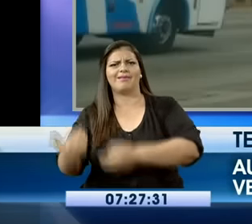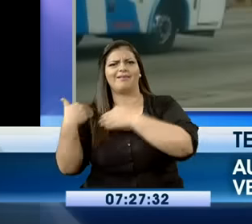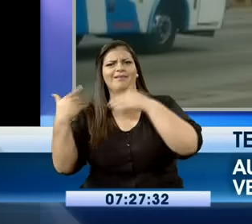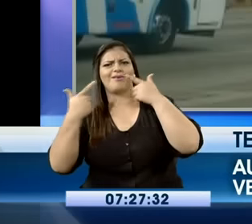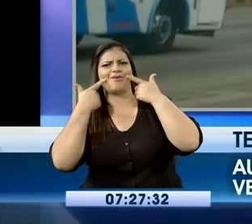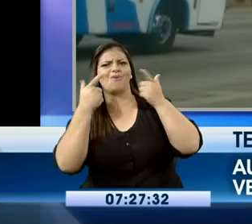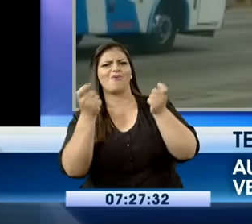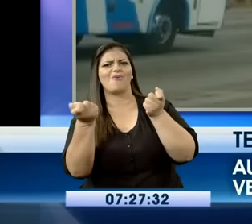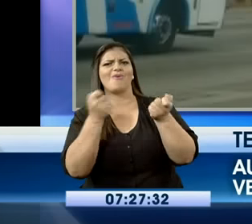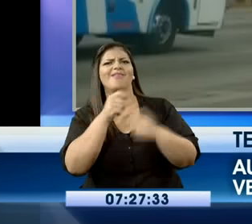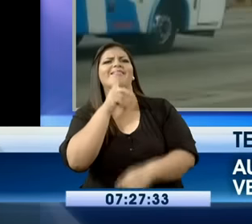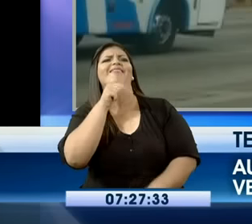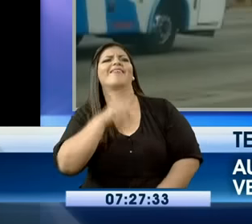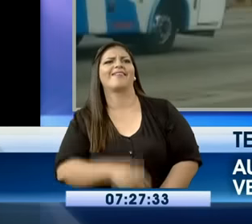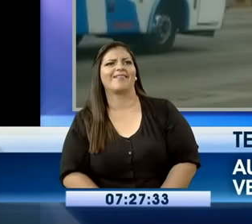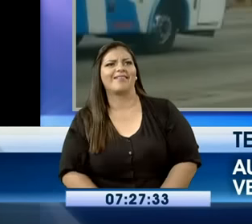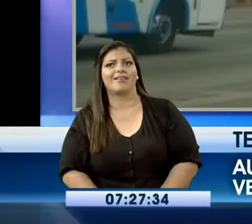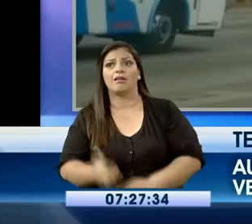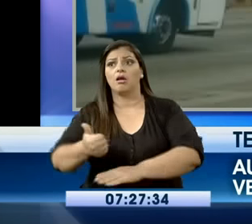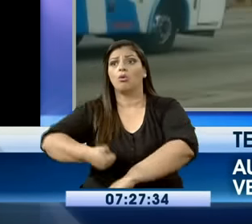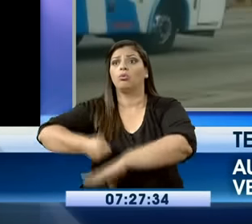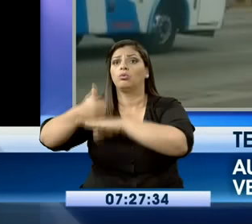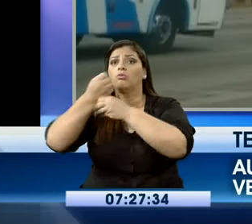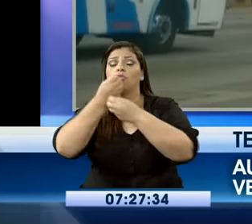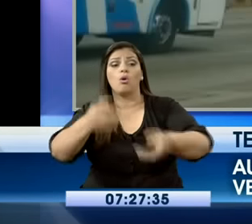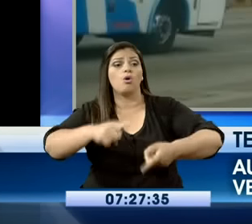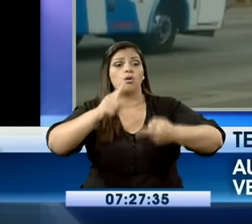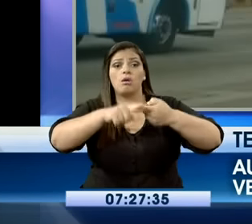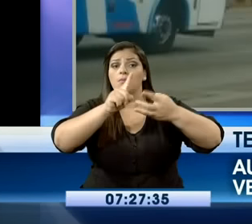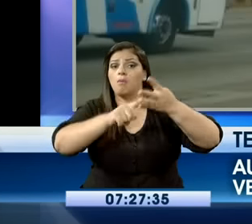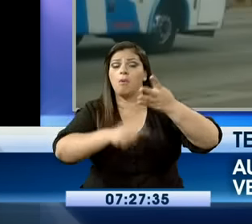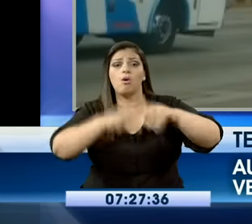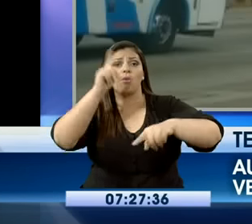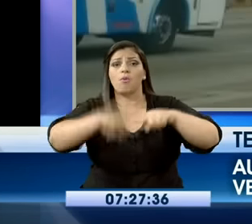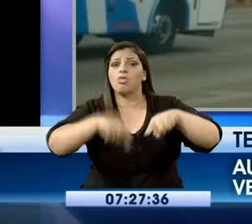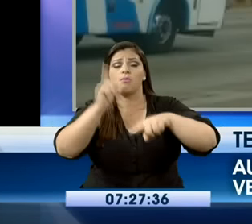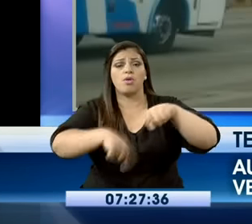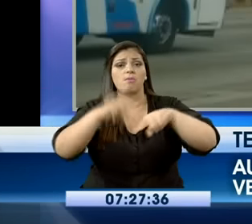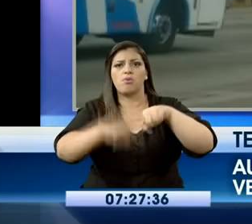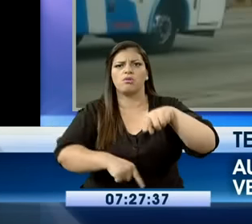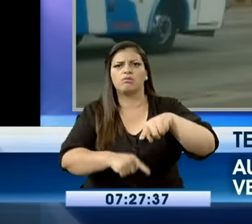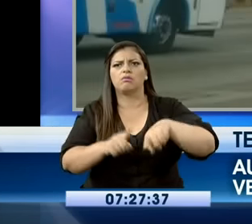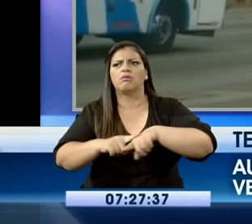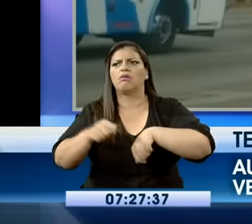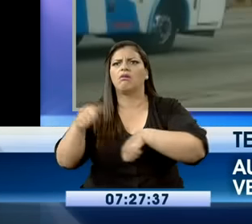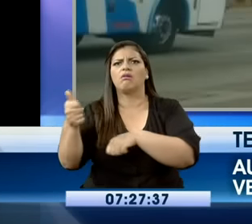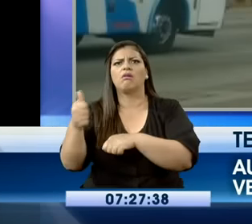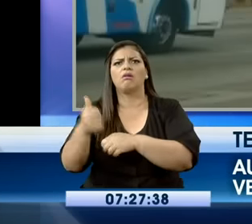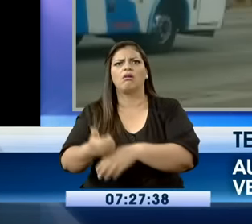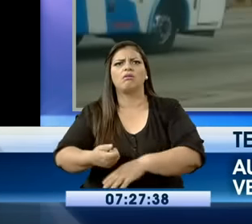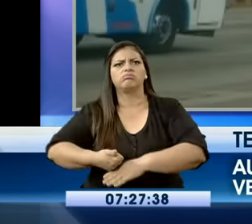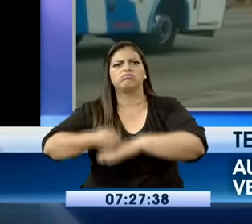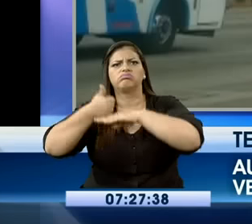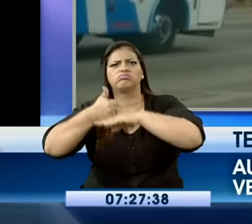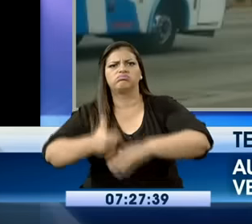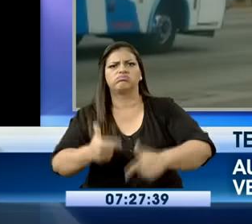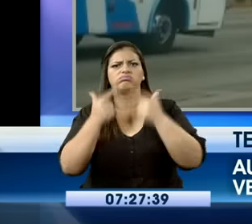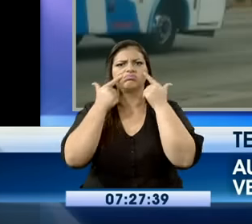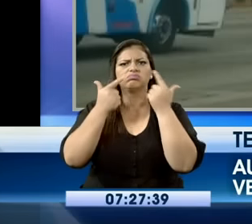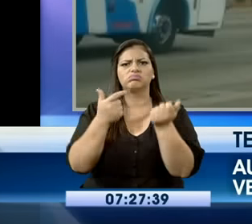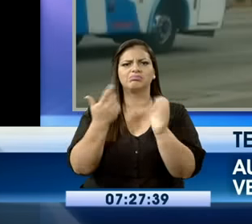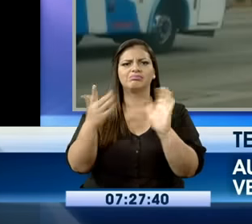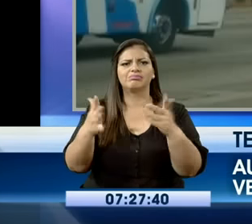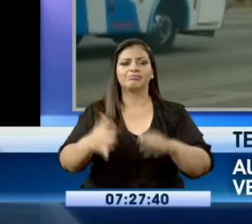Ahí se prometió 12 radares, ahí, ahí, ahí, lo que estamos viendo, ahí. El señor general Alhama dijo, vamos a instalar aquí, entonces, a lo mejor no han podido todavía